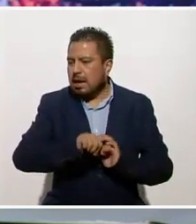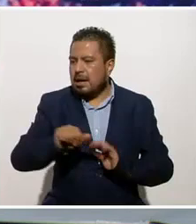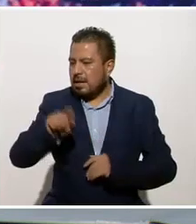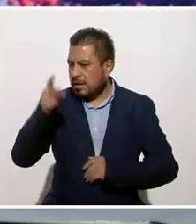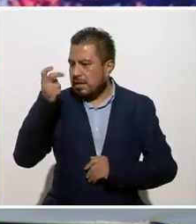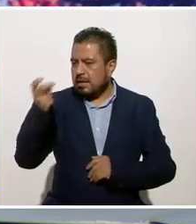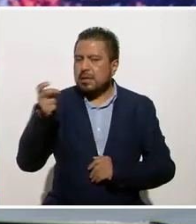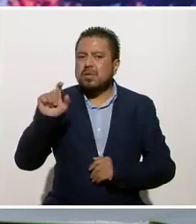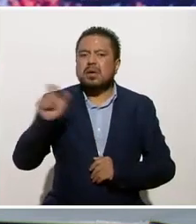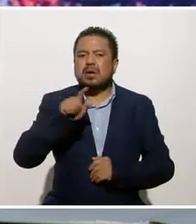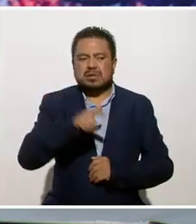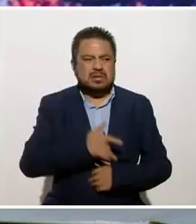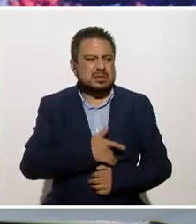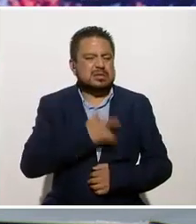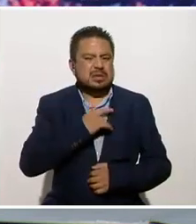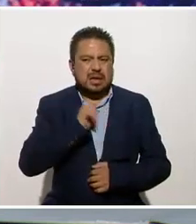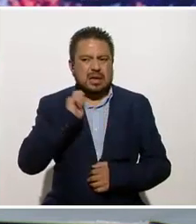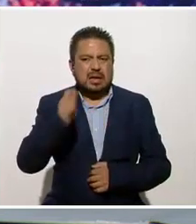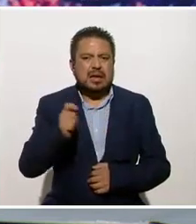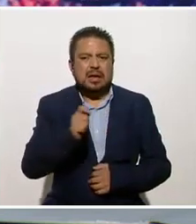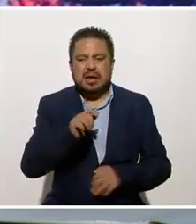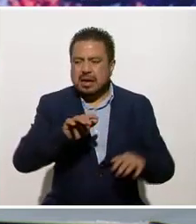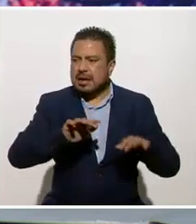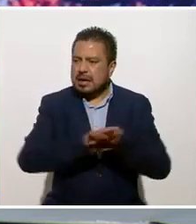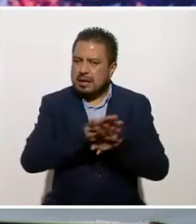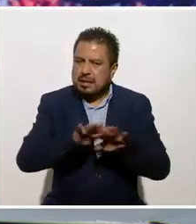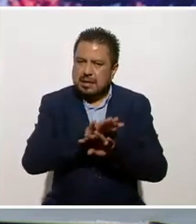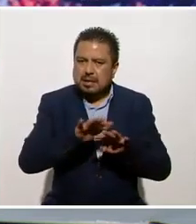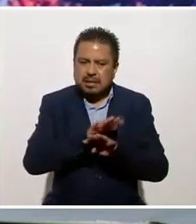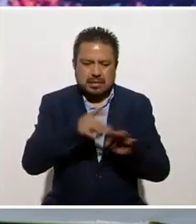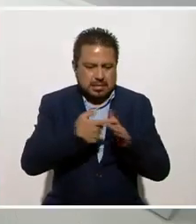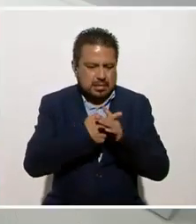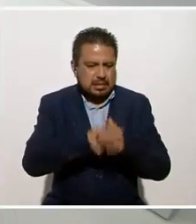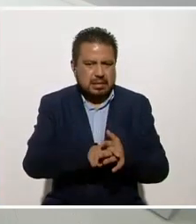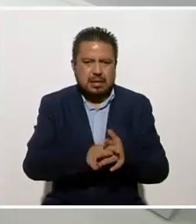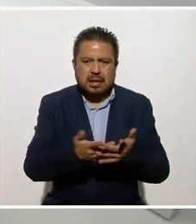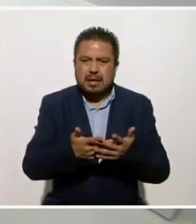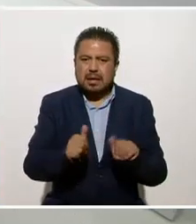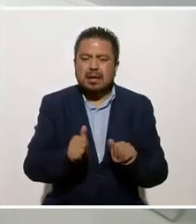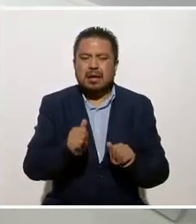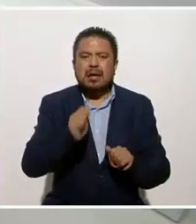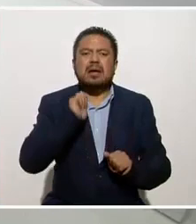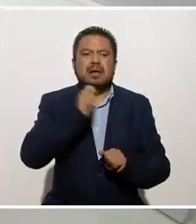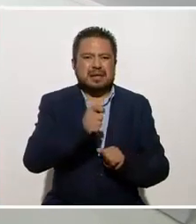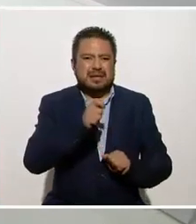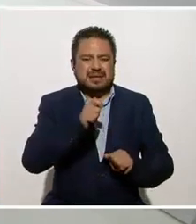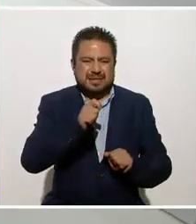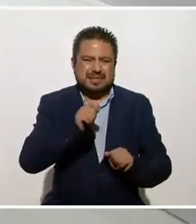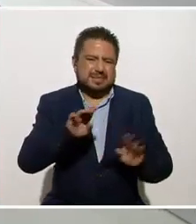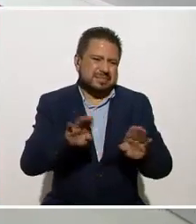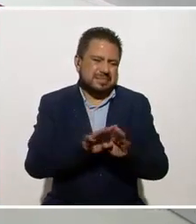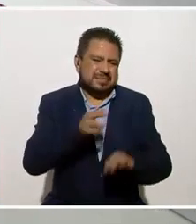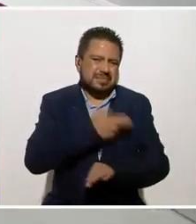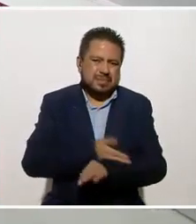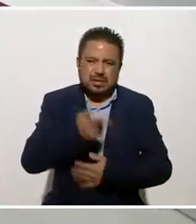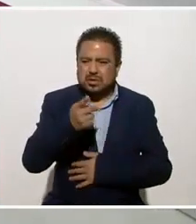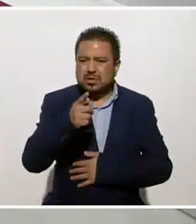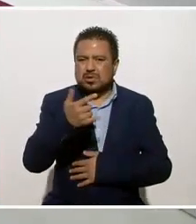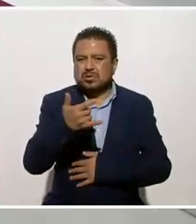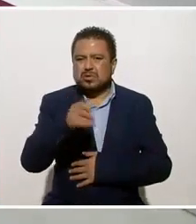Entonces, cuando tú tienes la intención de cambiar, ya empezamos. De hecho, en disciplinas como el yoga,